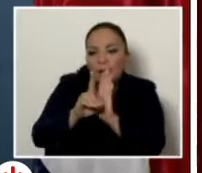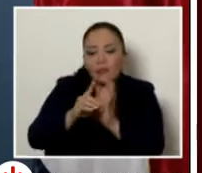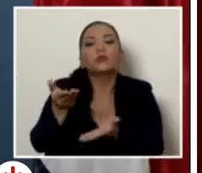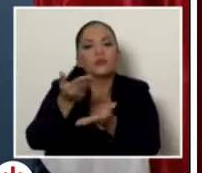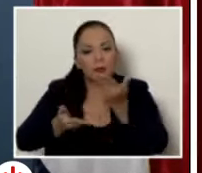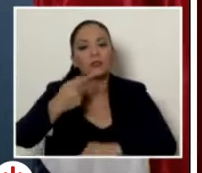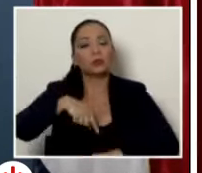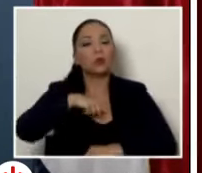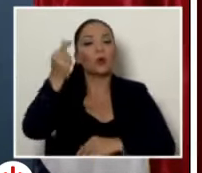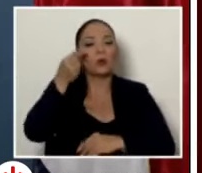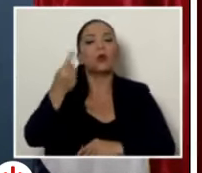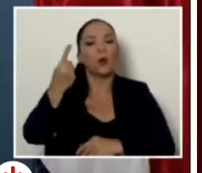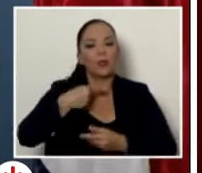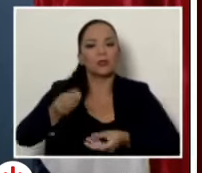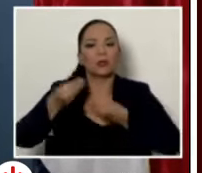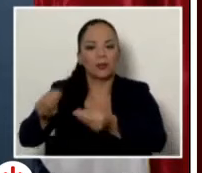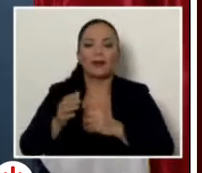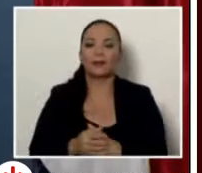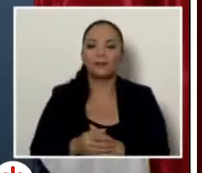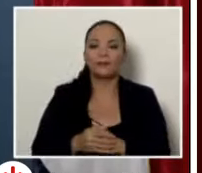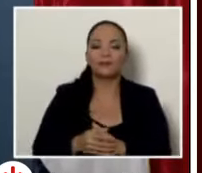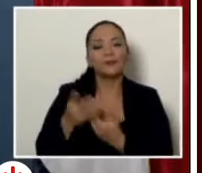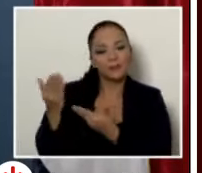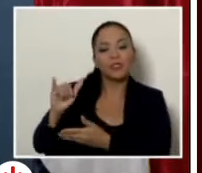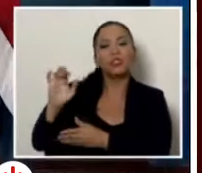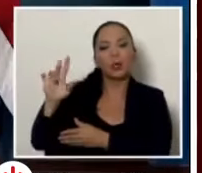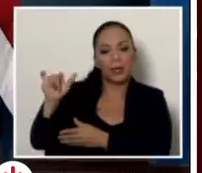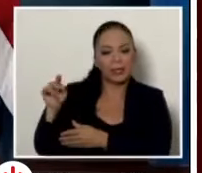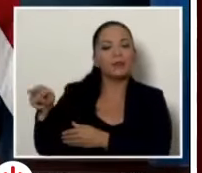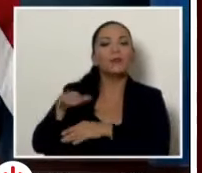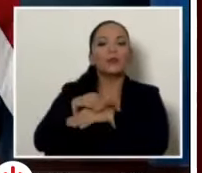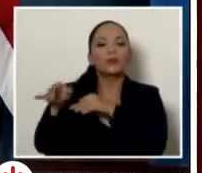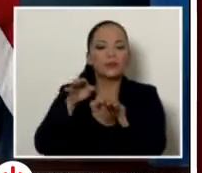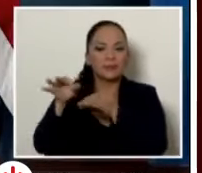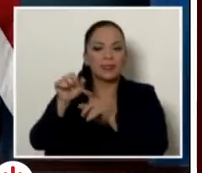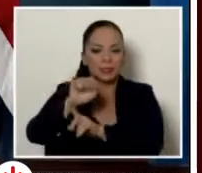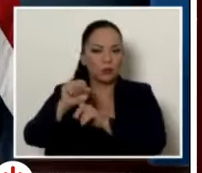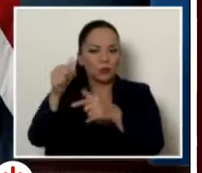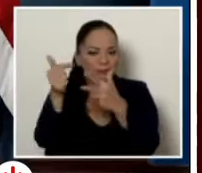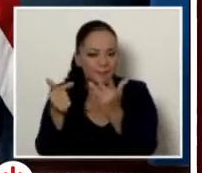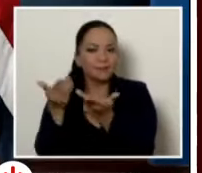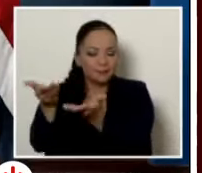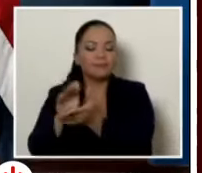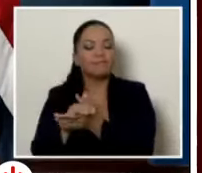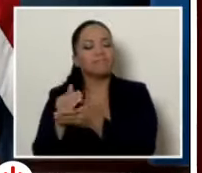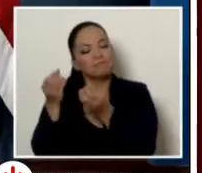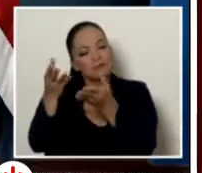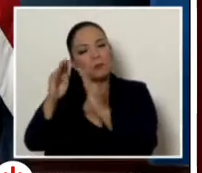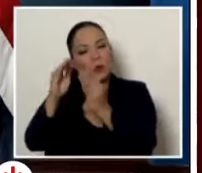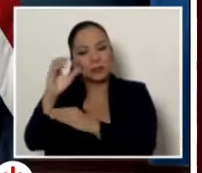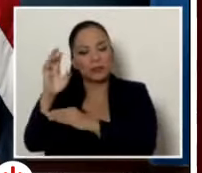tenemos la obligación de dar. Explíquele, doña Yoleni, ya los detalles de esto, por favor, al pueblo de Costa Rica.